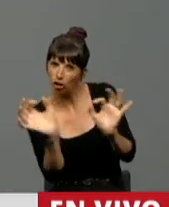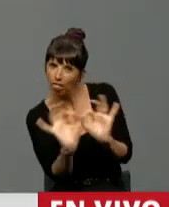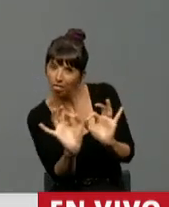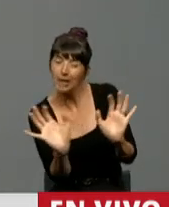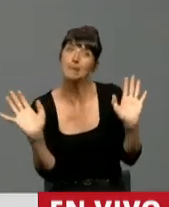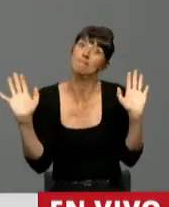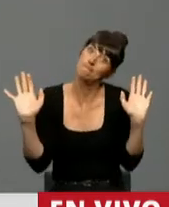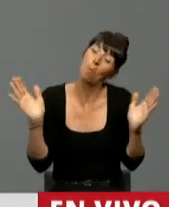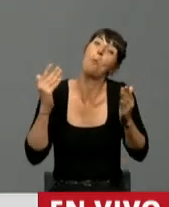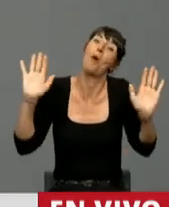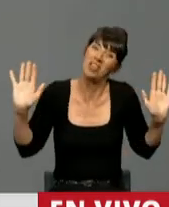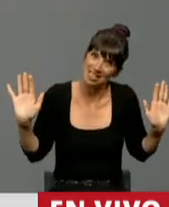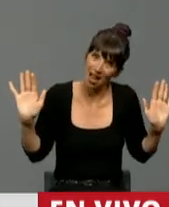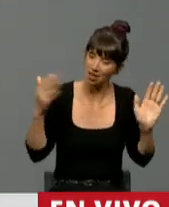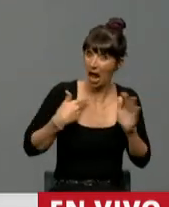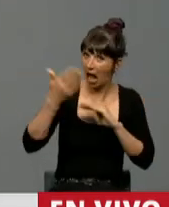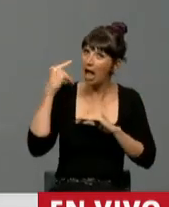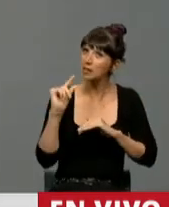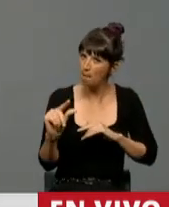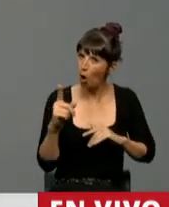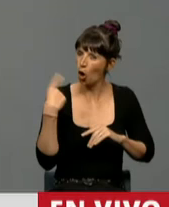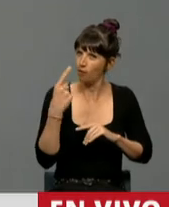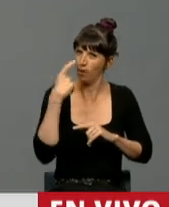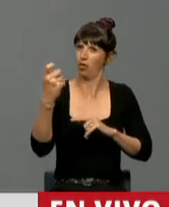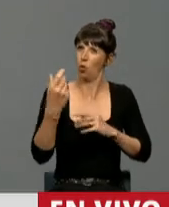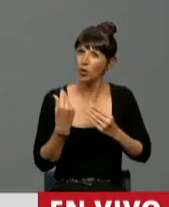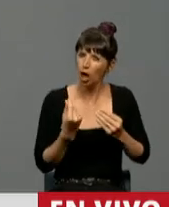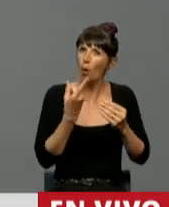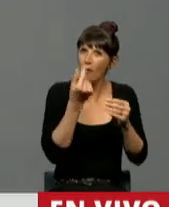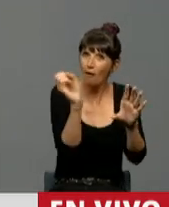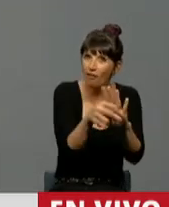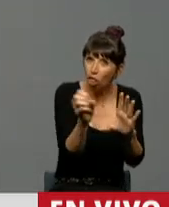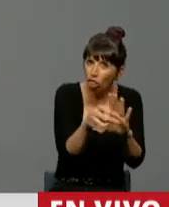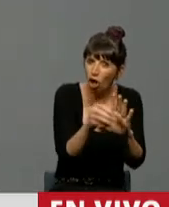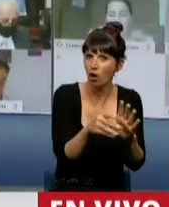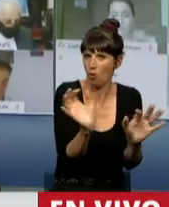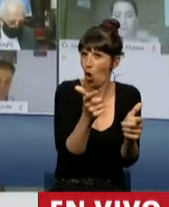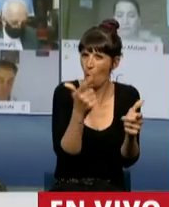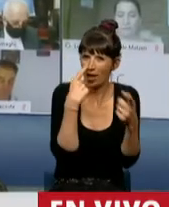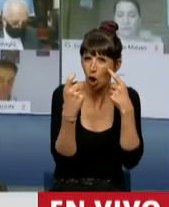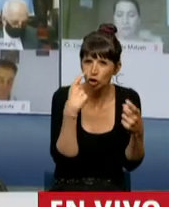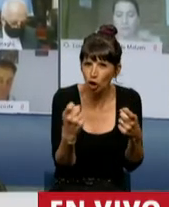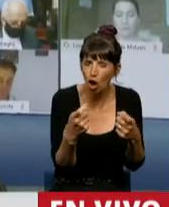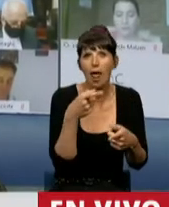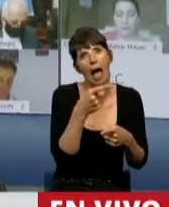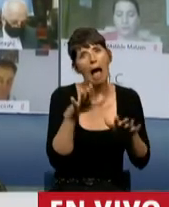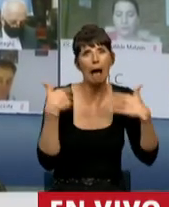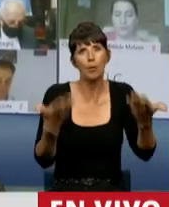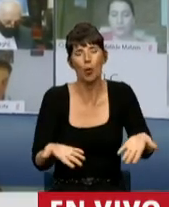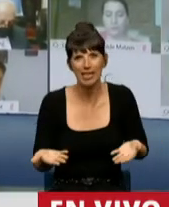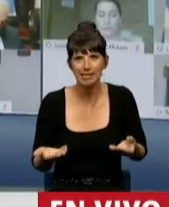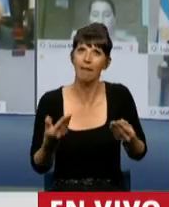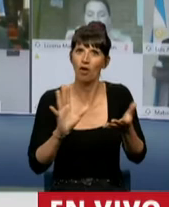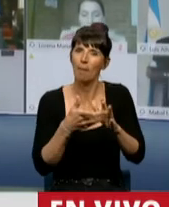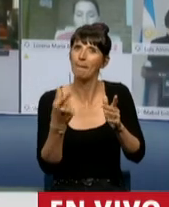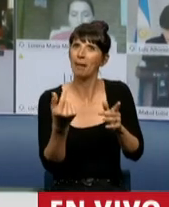tenido antecedentes muy recientes de cómo esos fondos fiduciarios, al no tener ningún tipo de control, constituyeron una suerte de